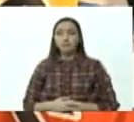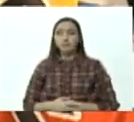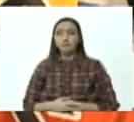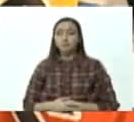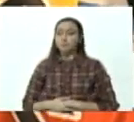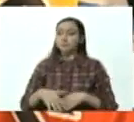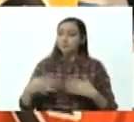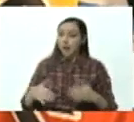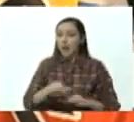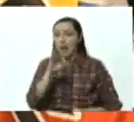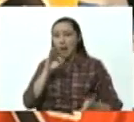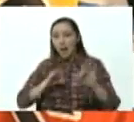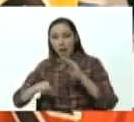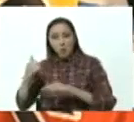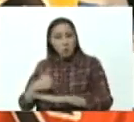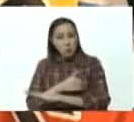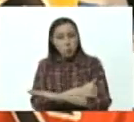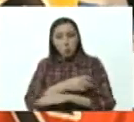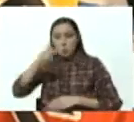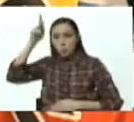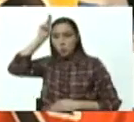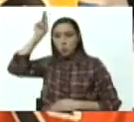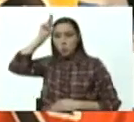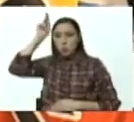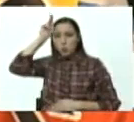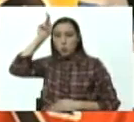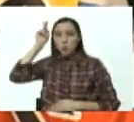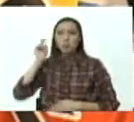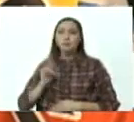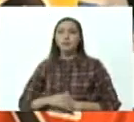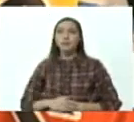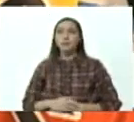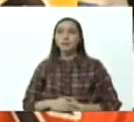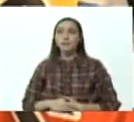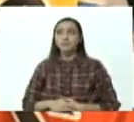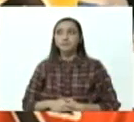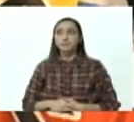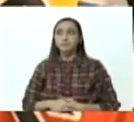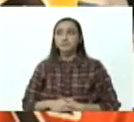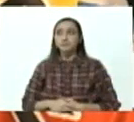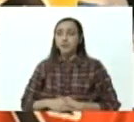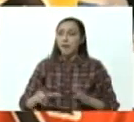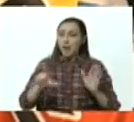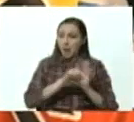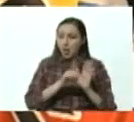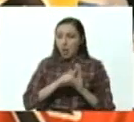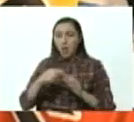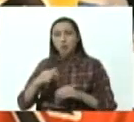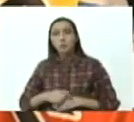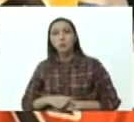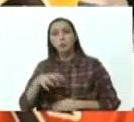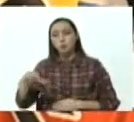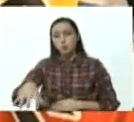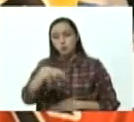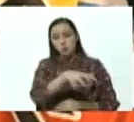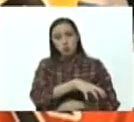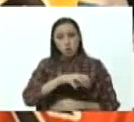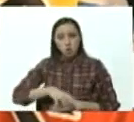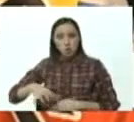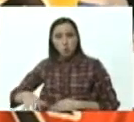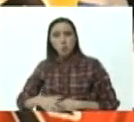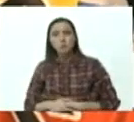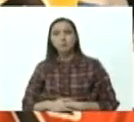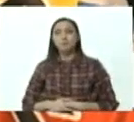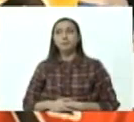elegir a quienes serán sus representantes en los organismos legislativos regionales y en los